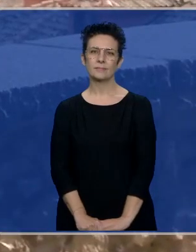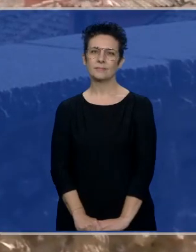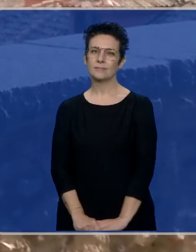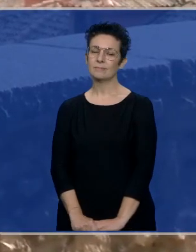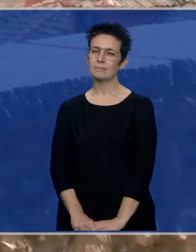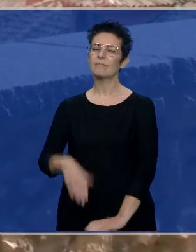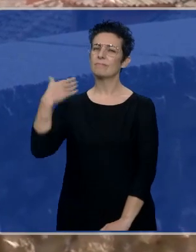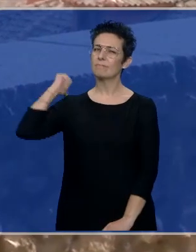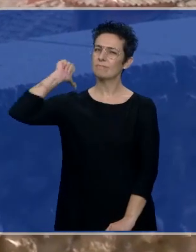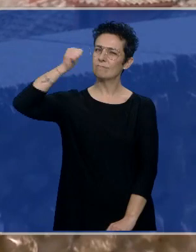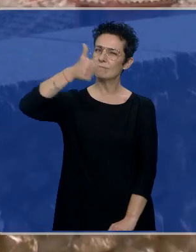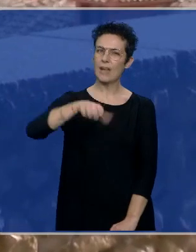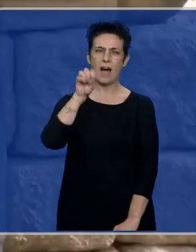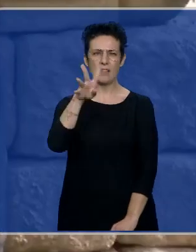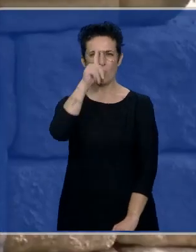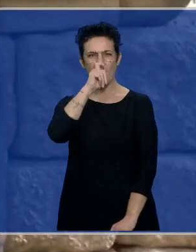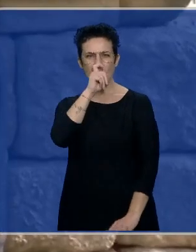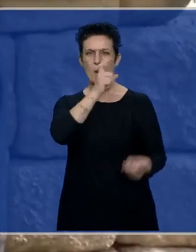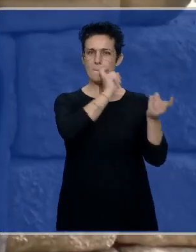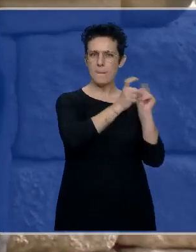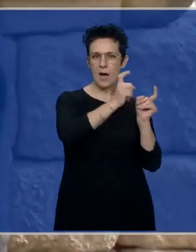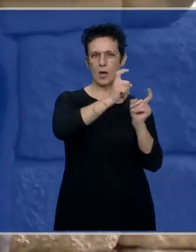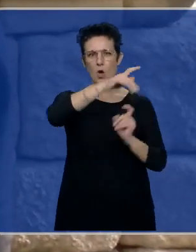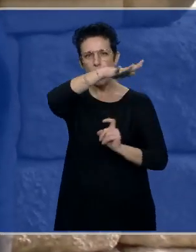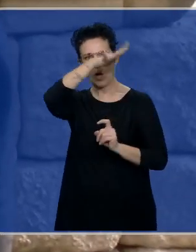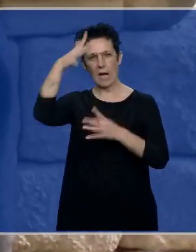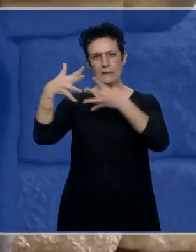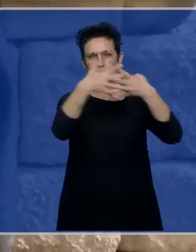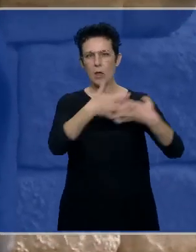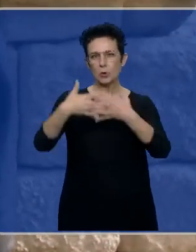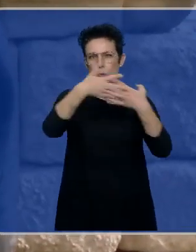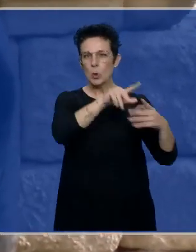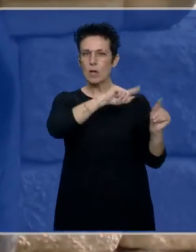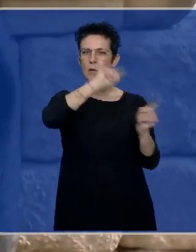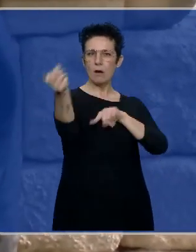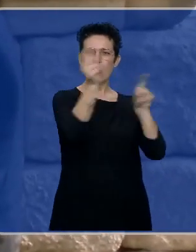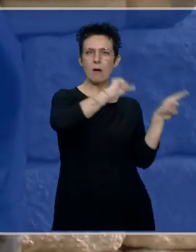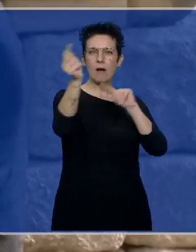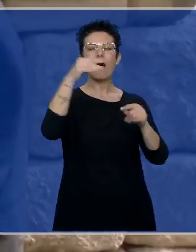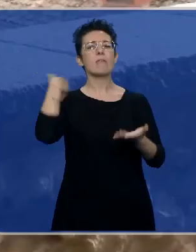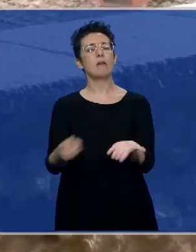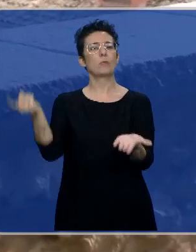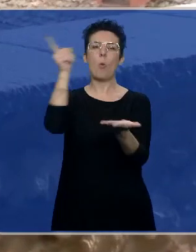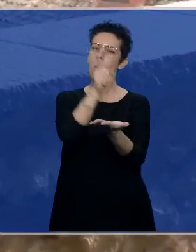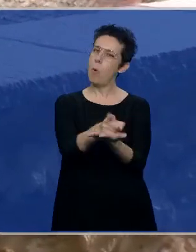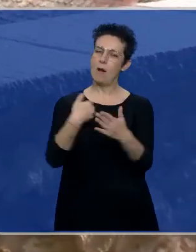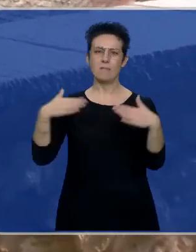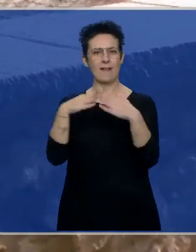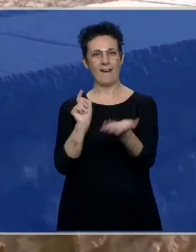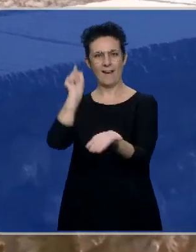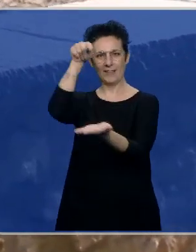Tras 14 años a caballo entre México y Estados Unidos, Luis Moro vuelve a casa y lo hace recibiendo este